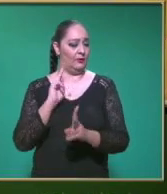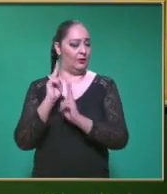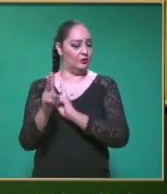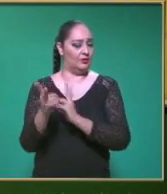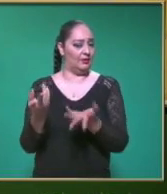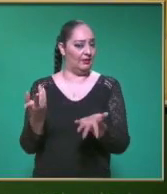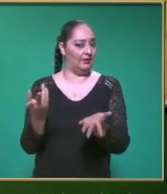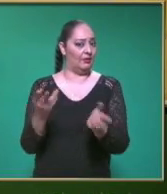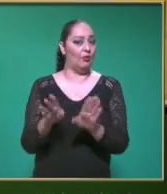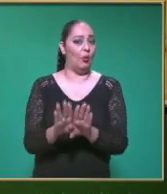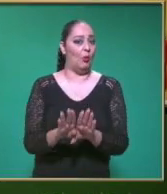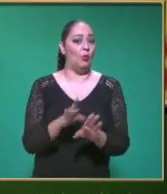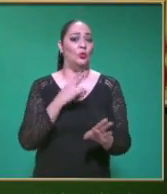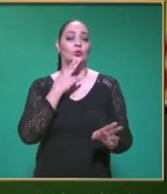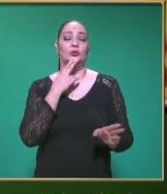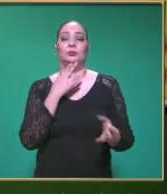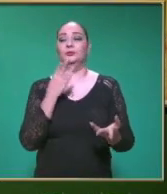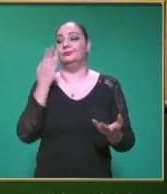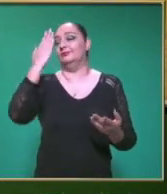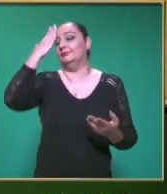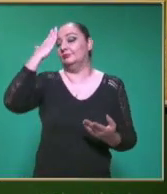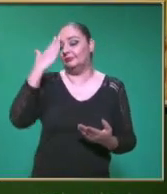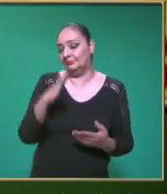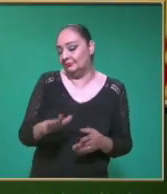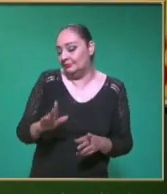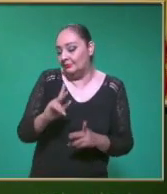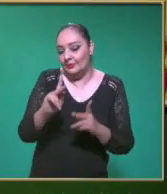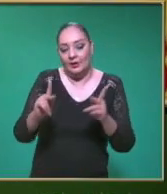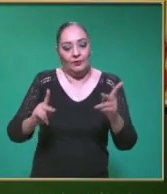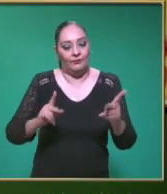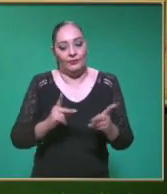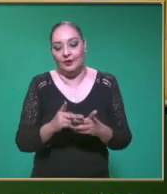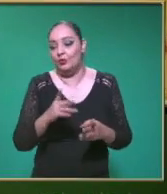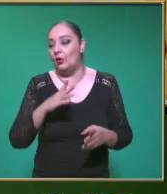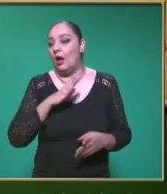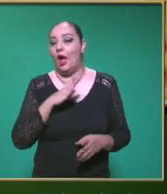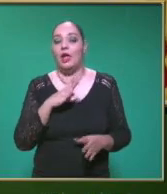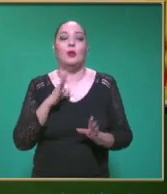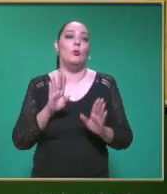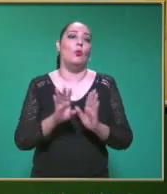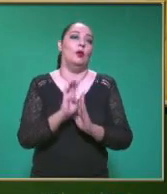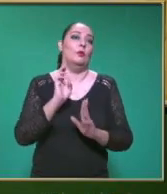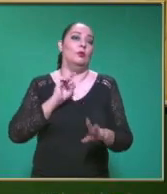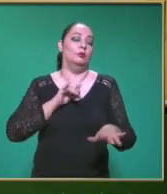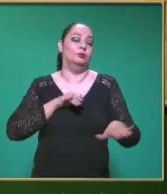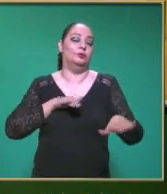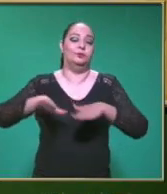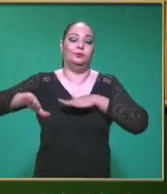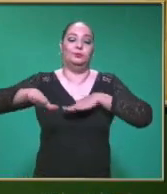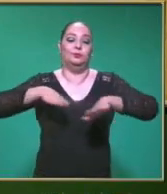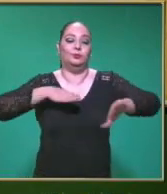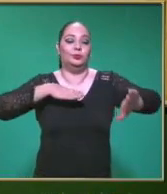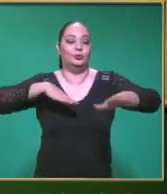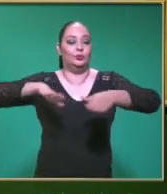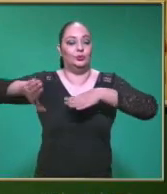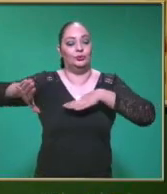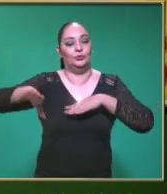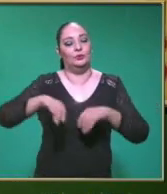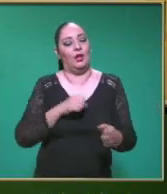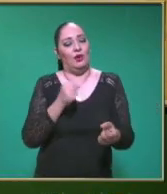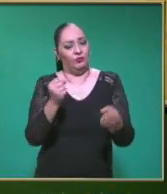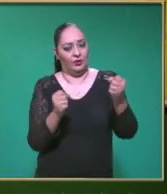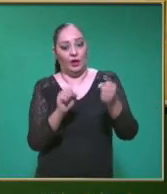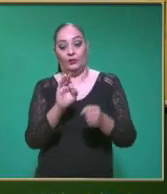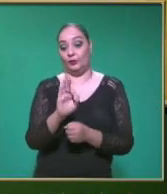Bueno Conocemos perfectamente Que hay Existen Carreras Como la fórmula Uno Que es muy famosa A nivel internacional